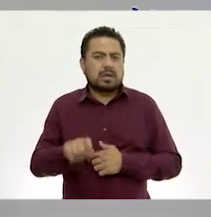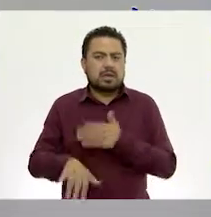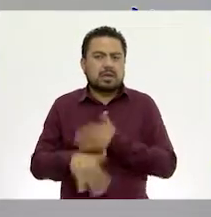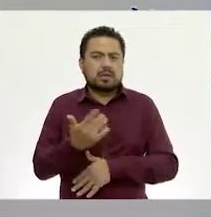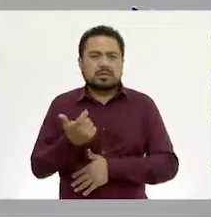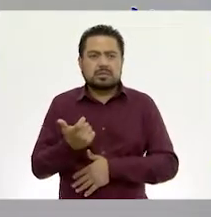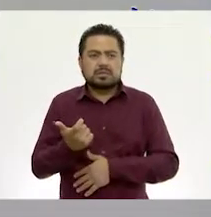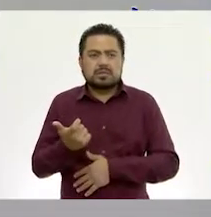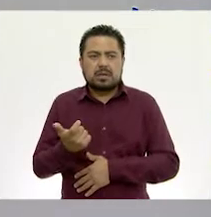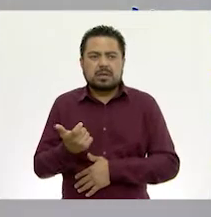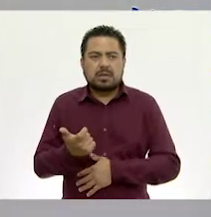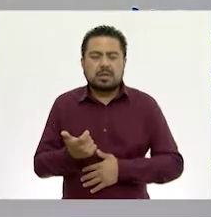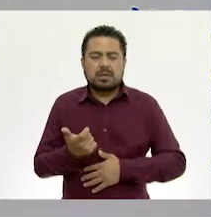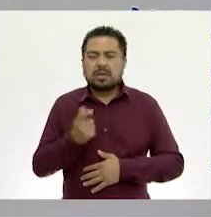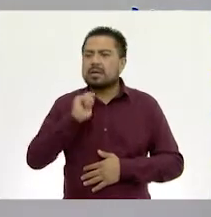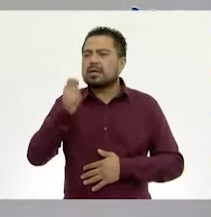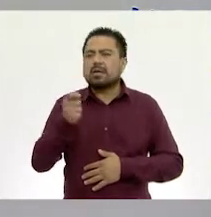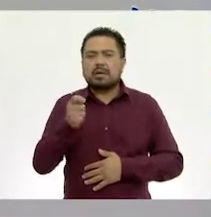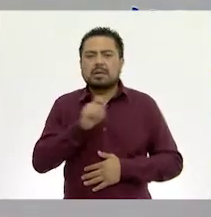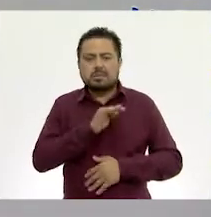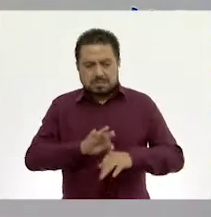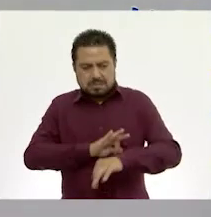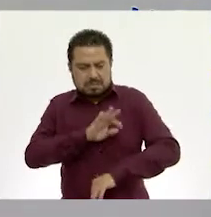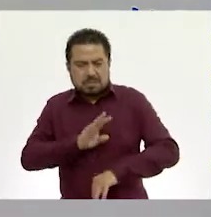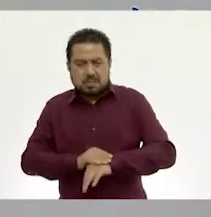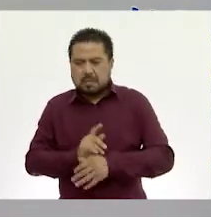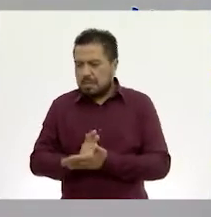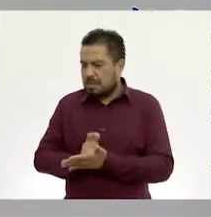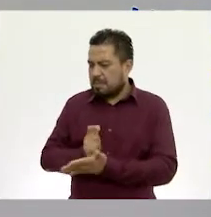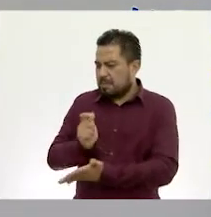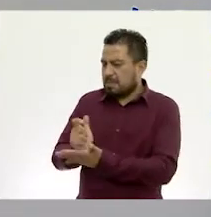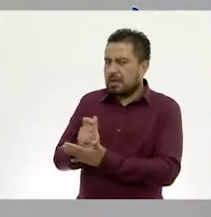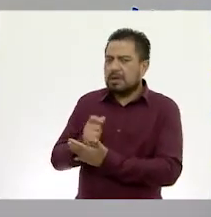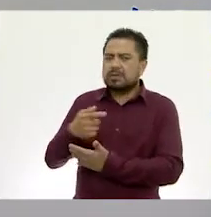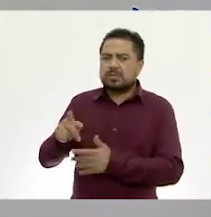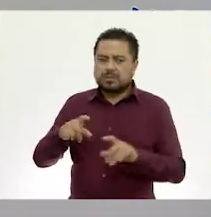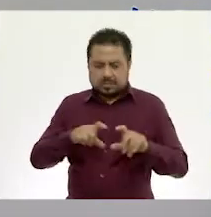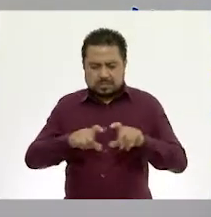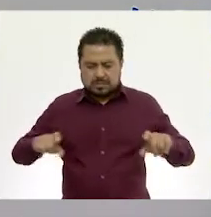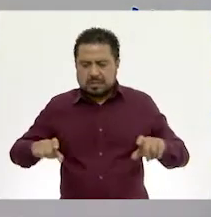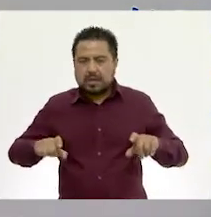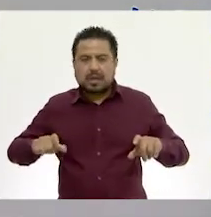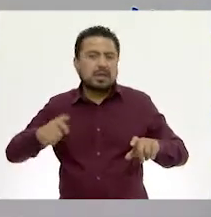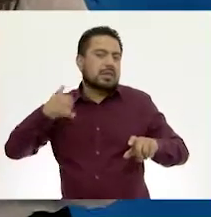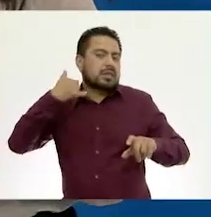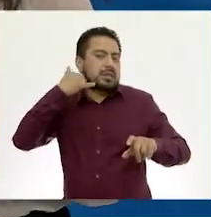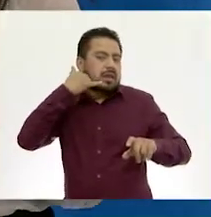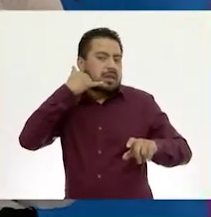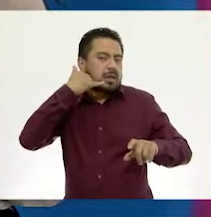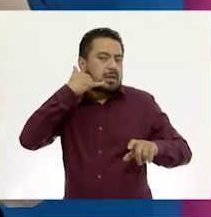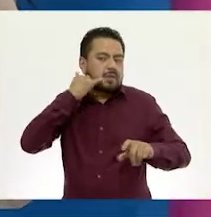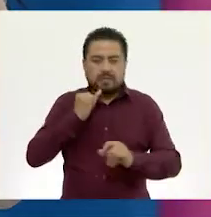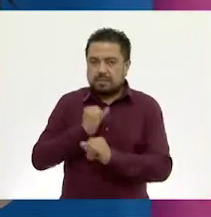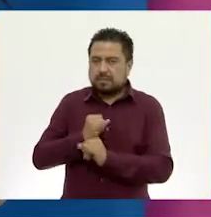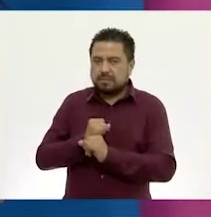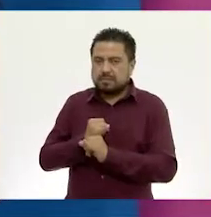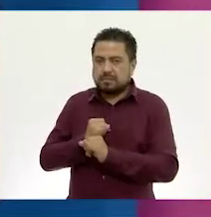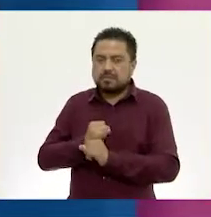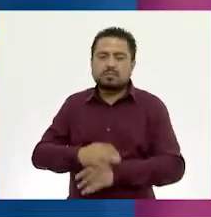pesos, que fueron lo que le permitió pagar su recibo de internet.